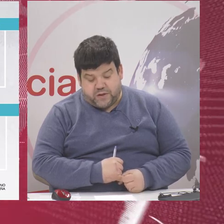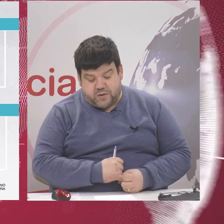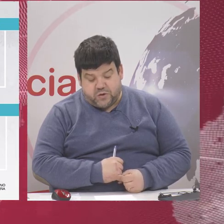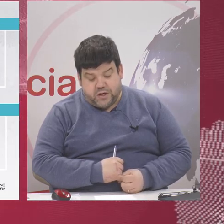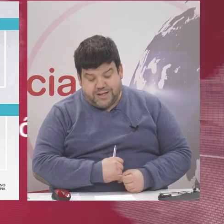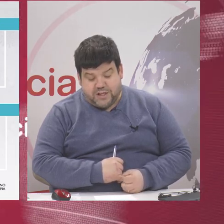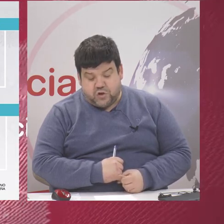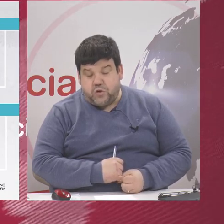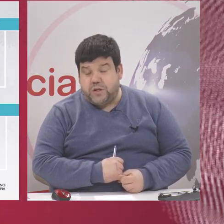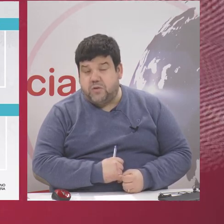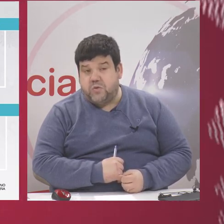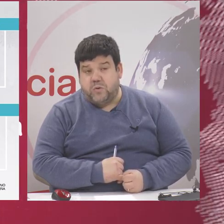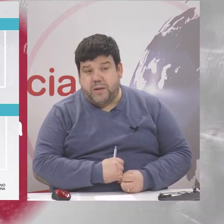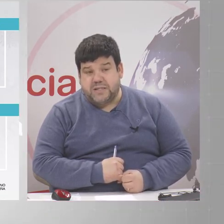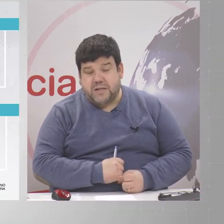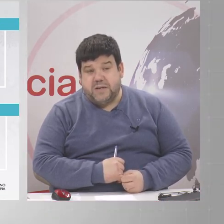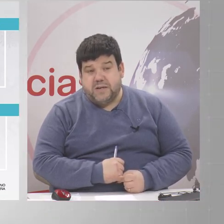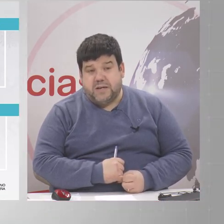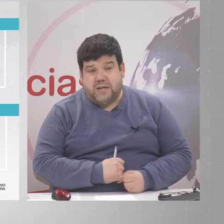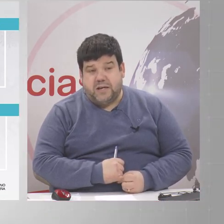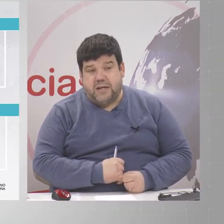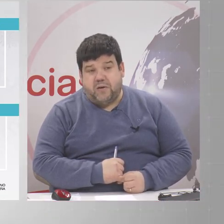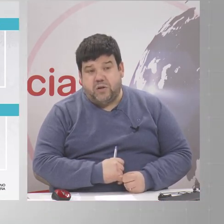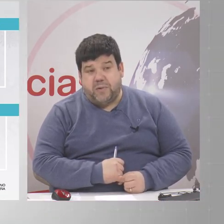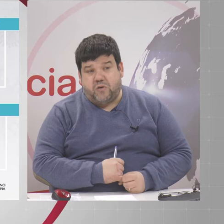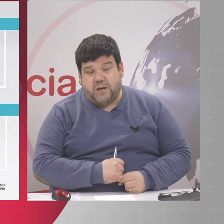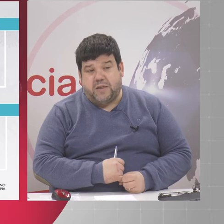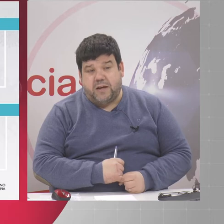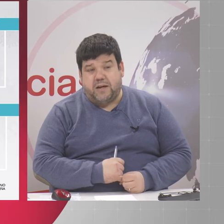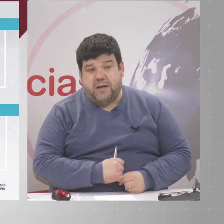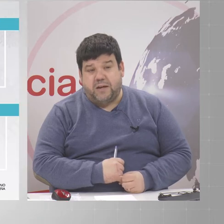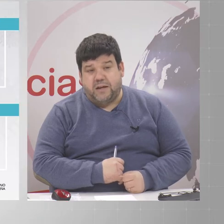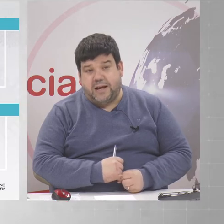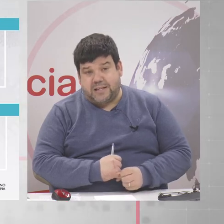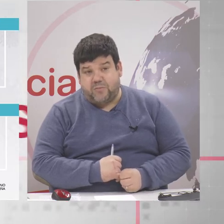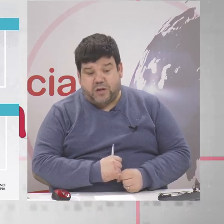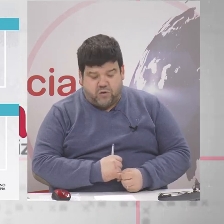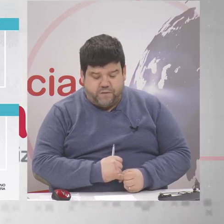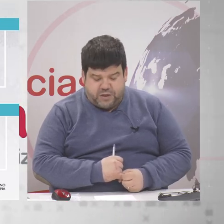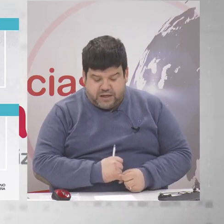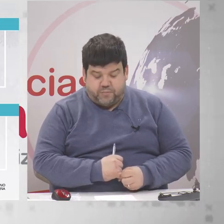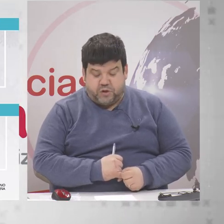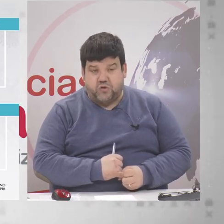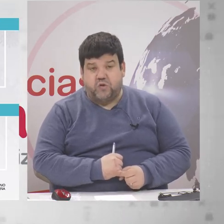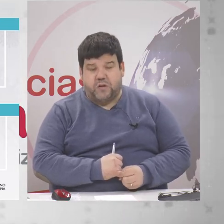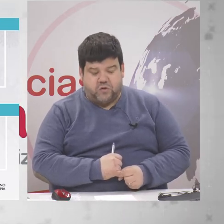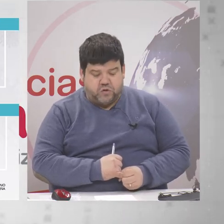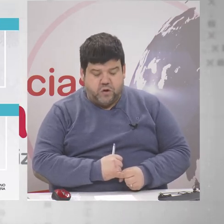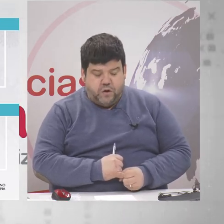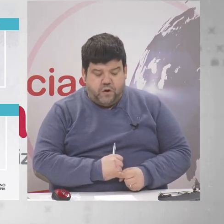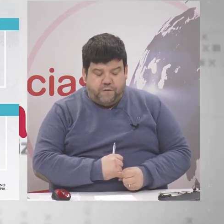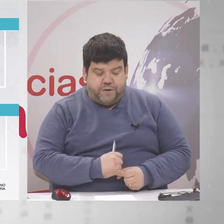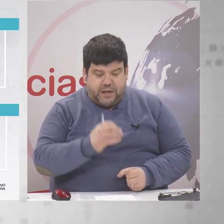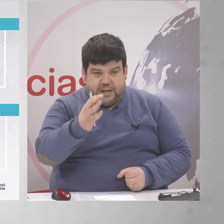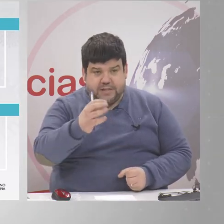fallecidos que son 201 más que en la última jornada en la que tenemos datos oficiales porque estos son los datos